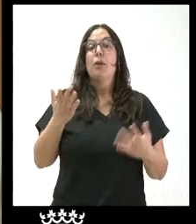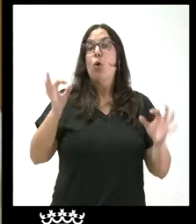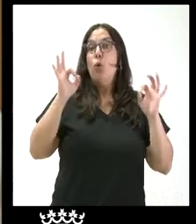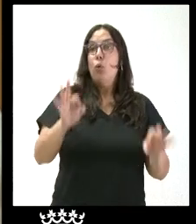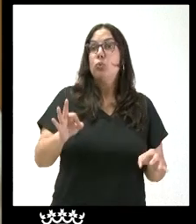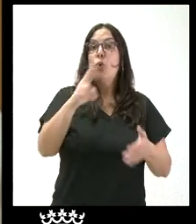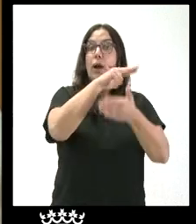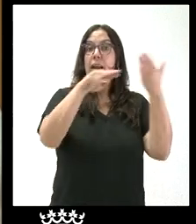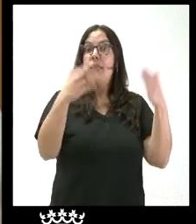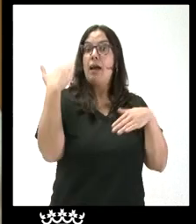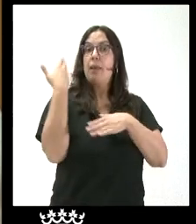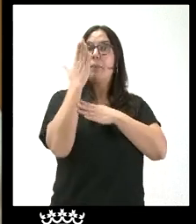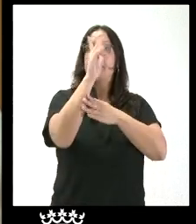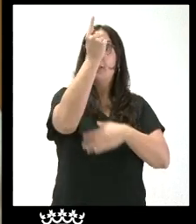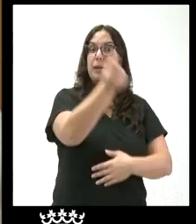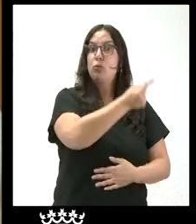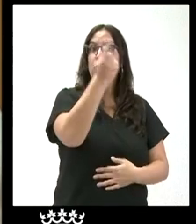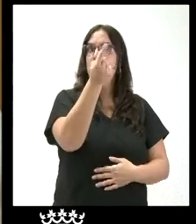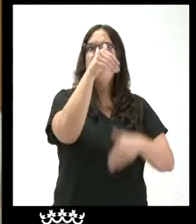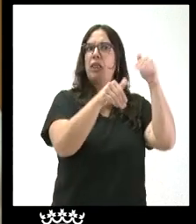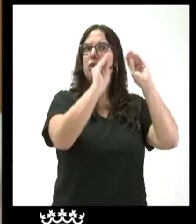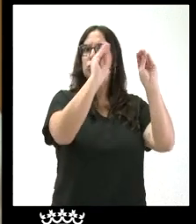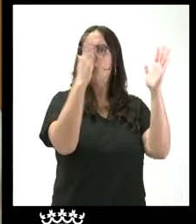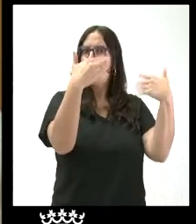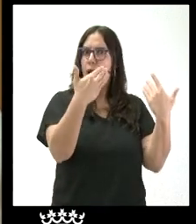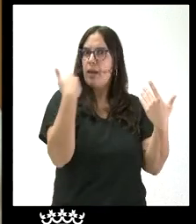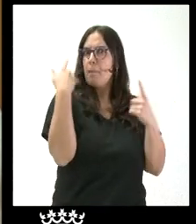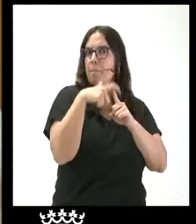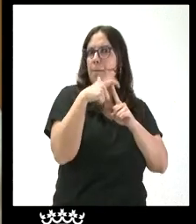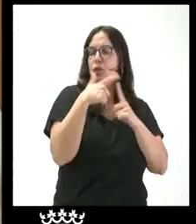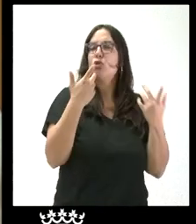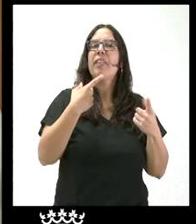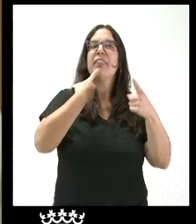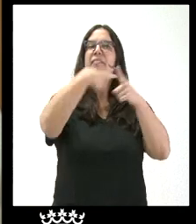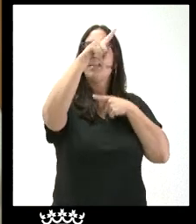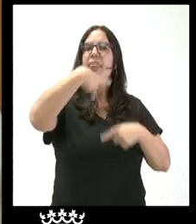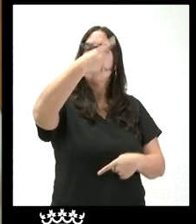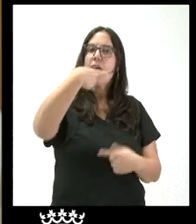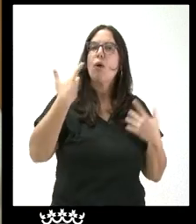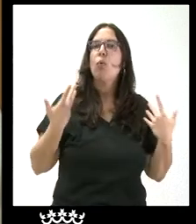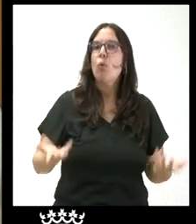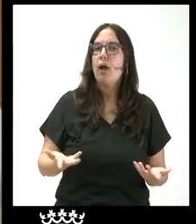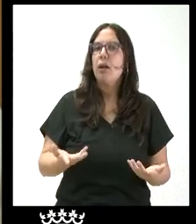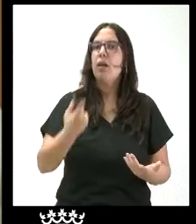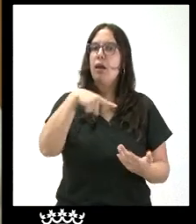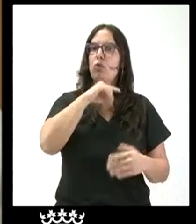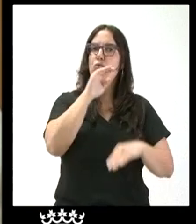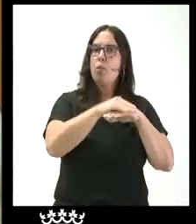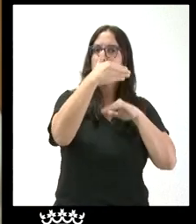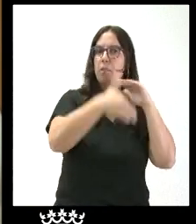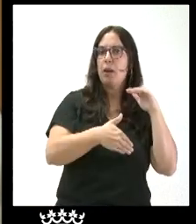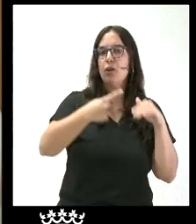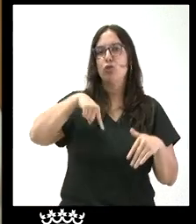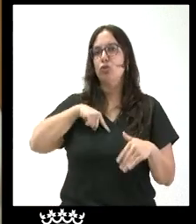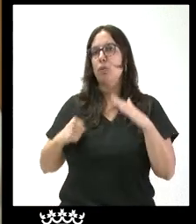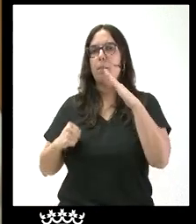con los presupuestos no sé qué diferencia hay entre Castilla y León y Galicia para que ellos los hayan presentado ya en tiempo y fecha, digamos, y Castilla y León sigamos sin